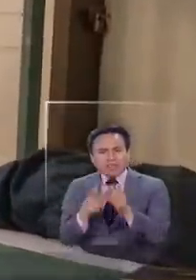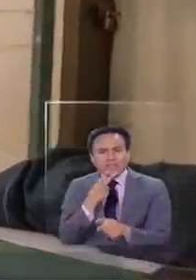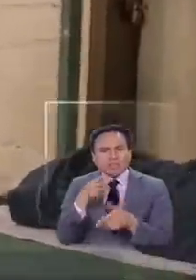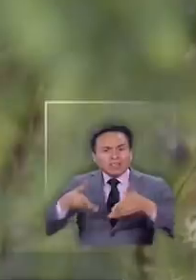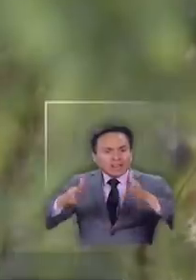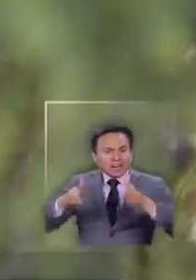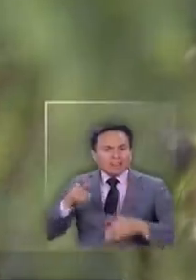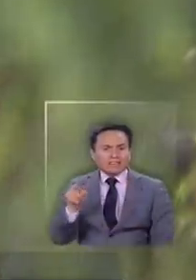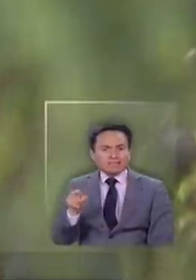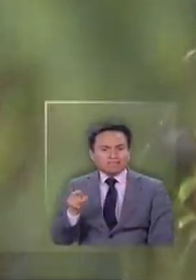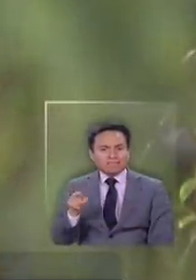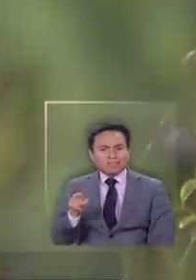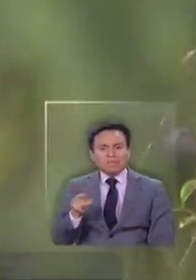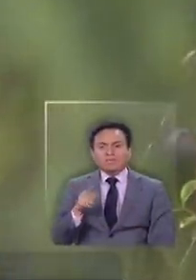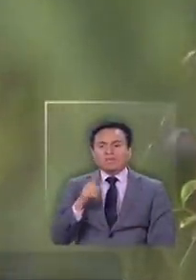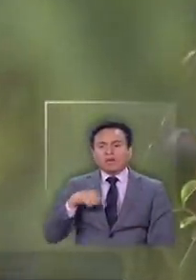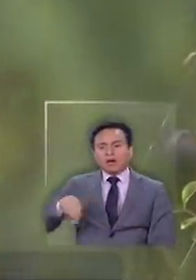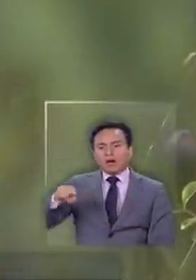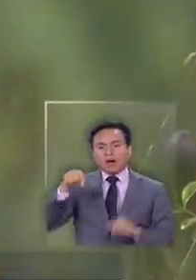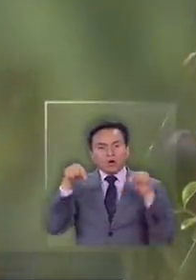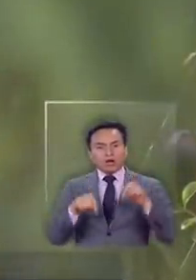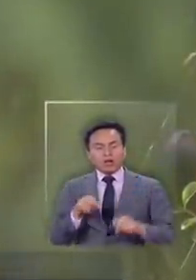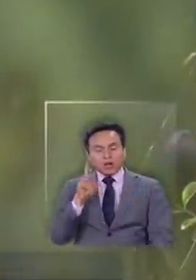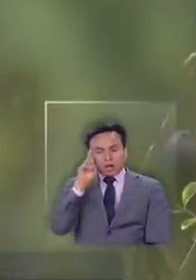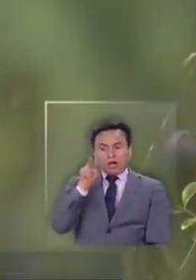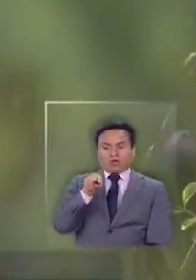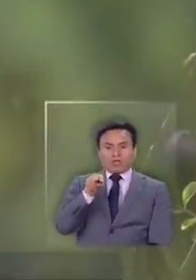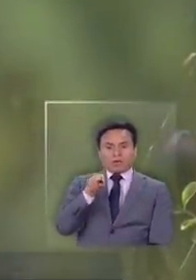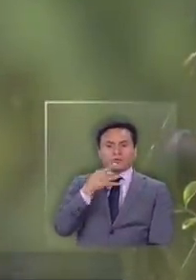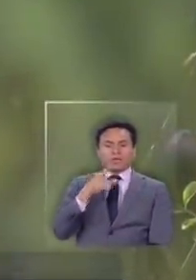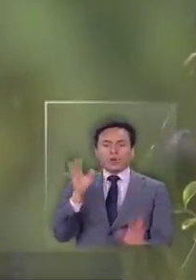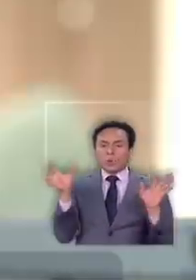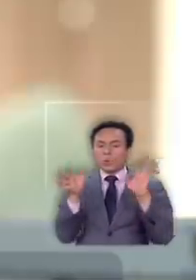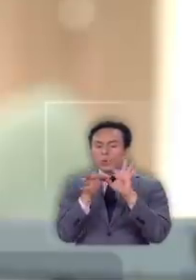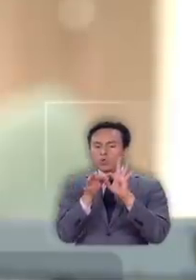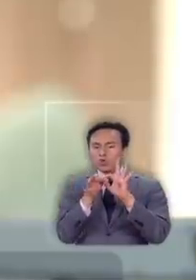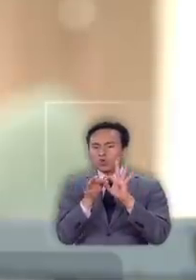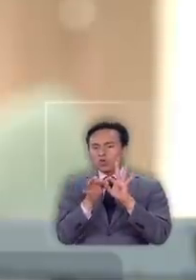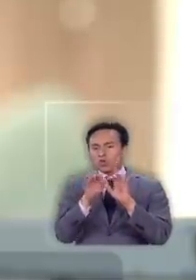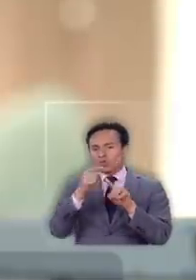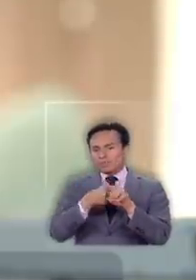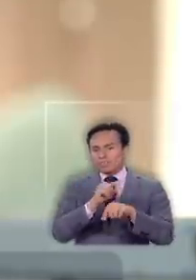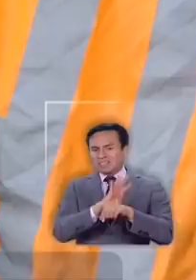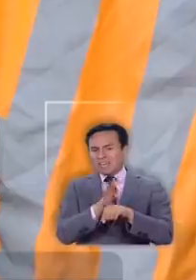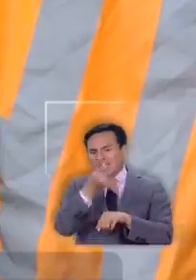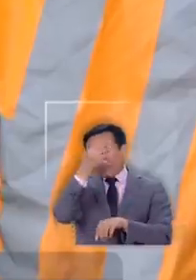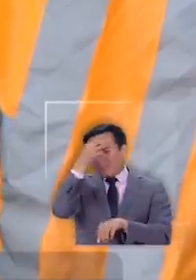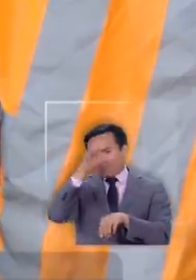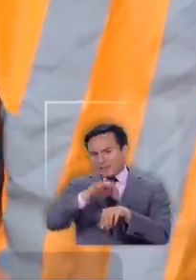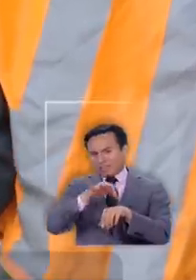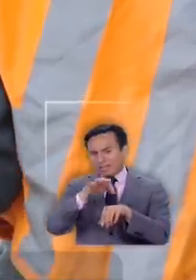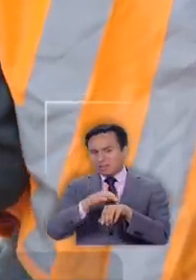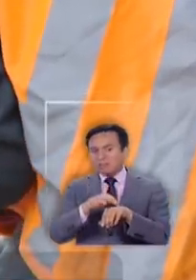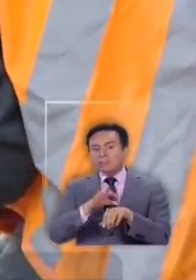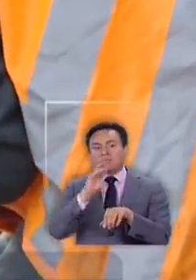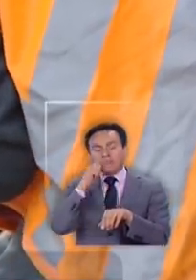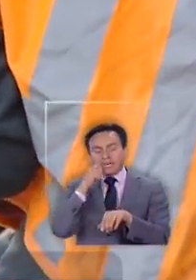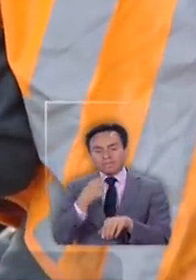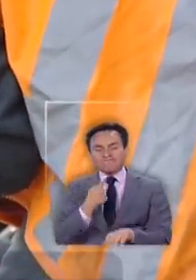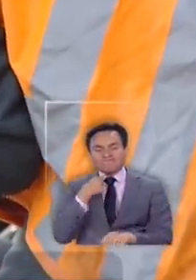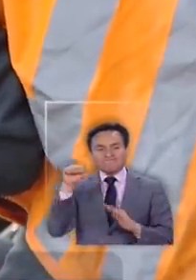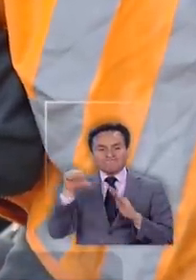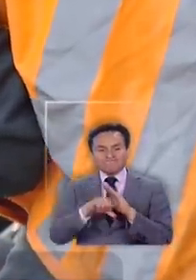viven en la calle de quienes ahora nos acordamos a propósito de una nueva enfermedad que nos puso en